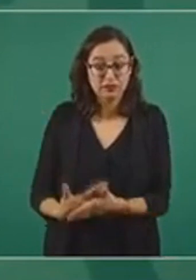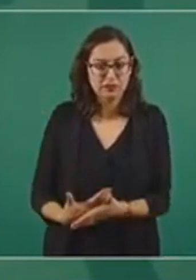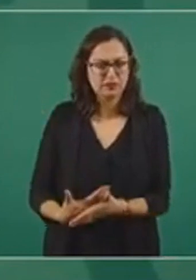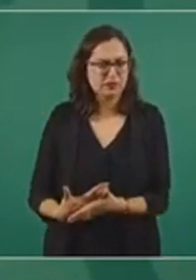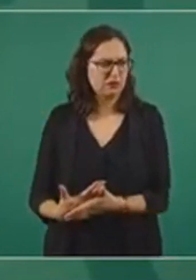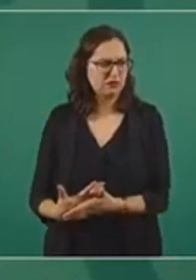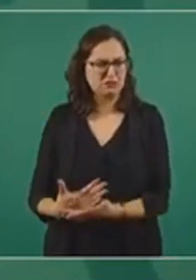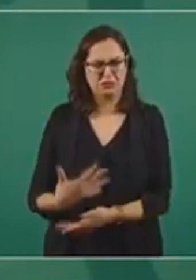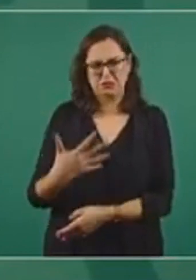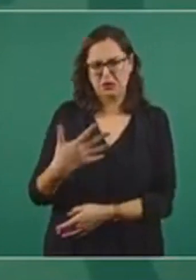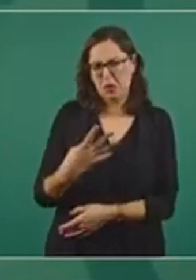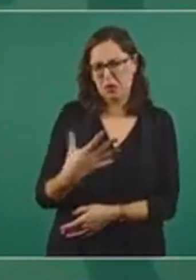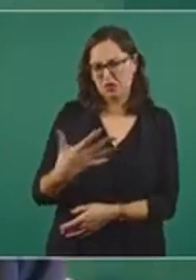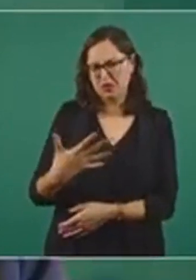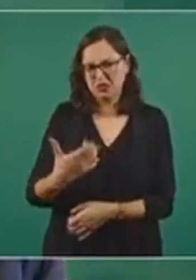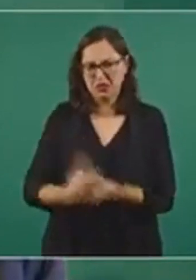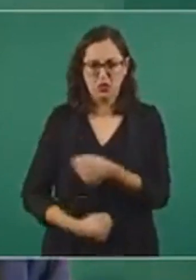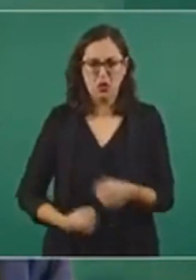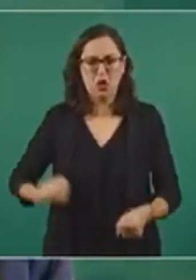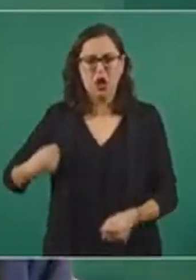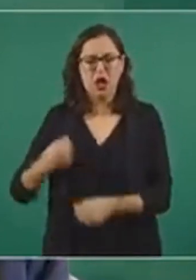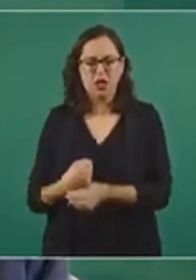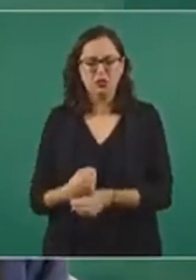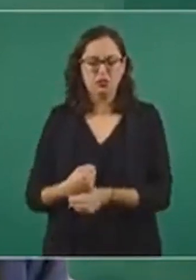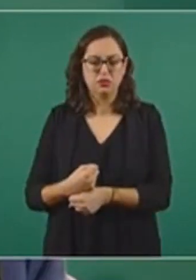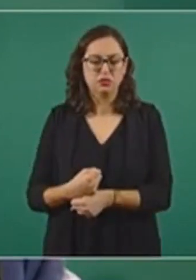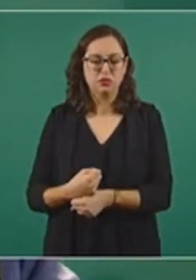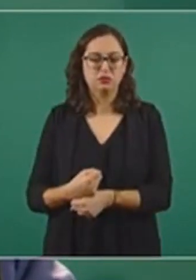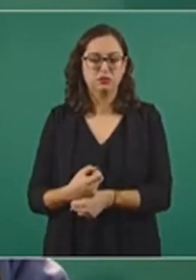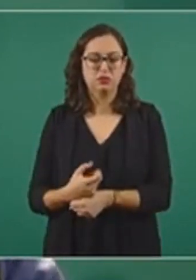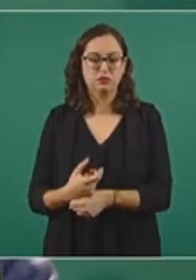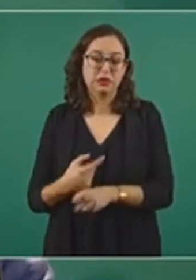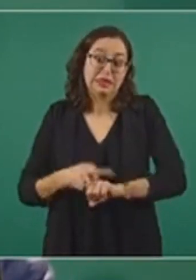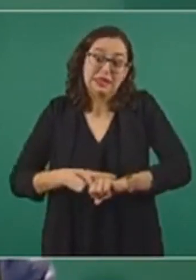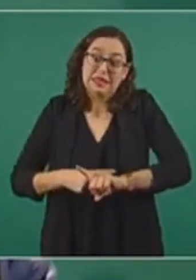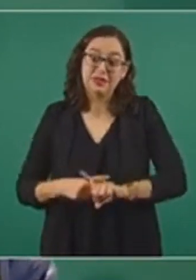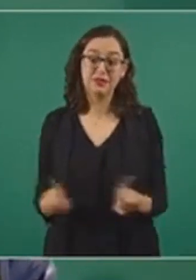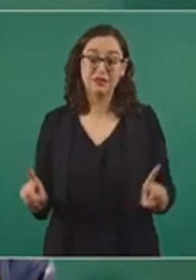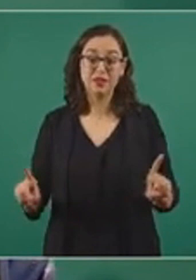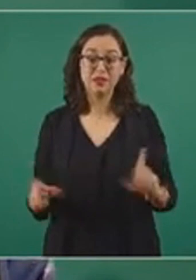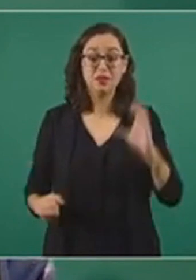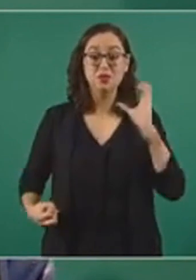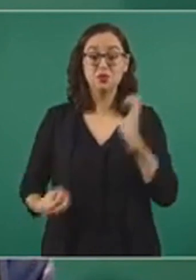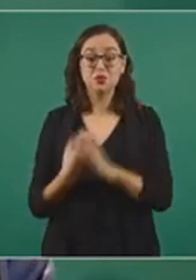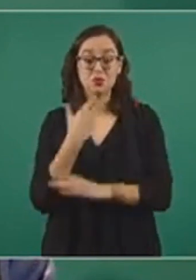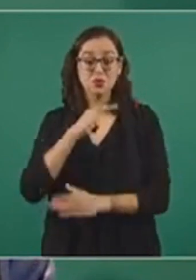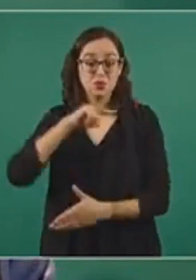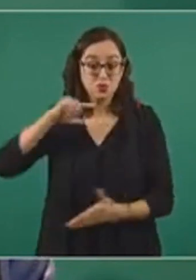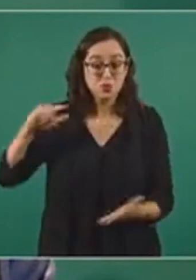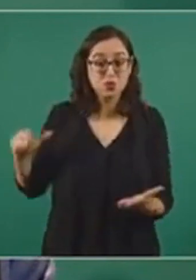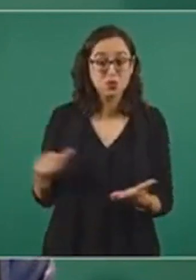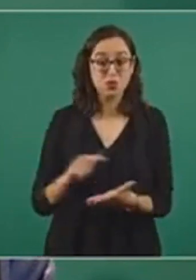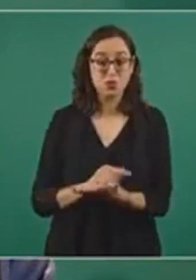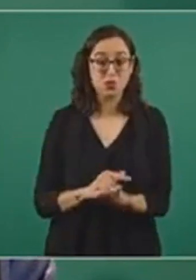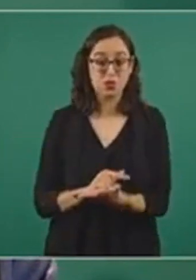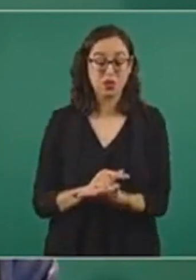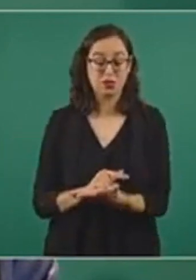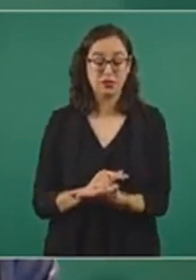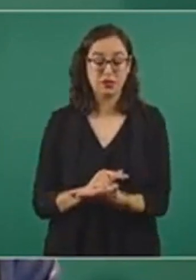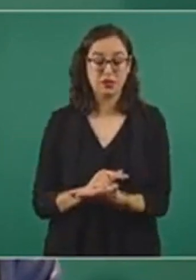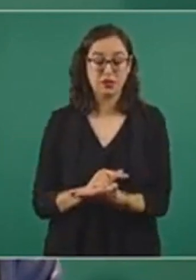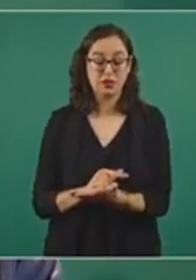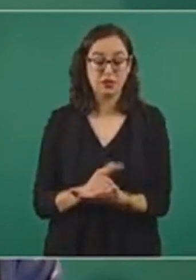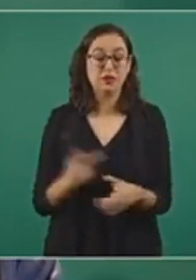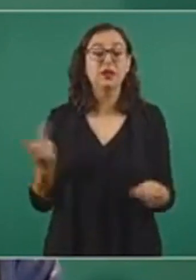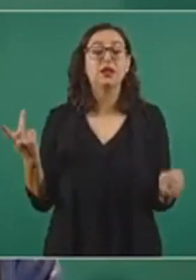Entonces, ahora se reestableció